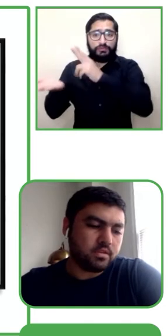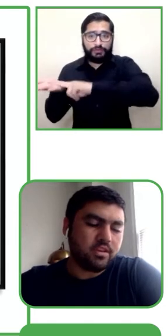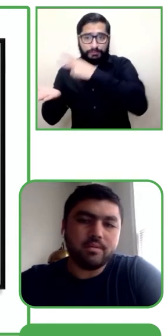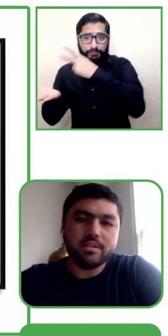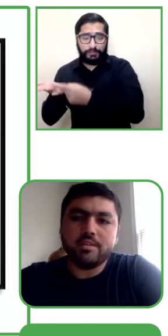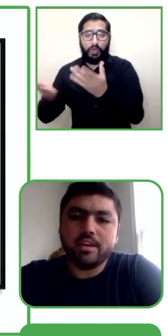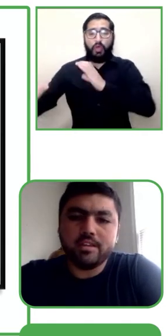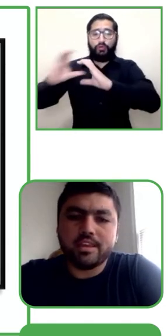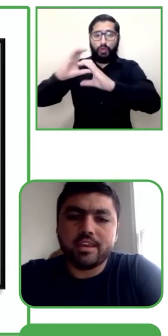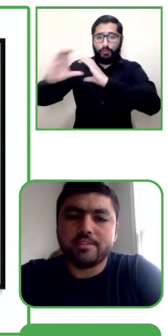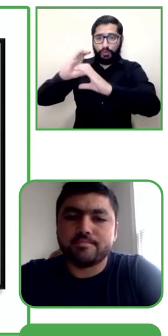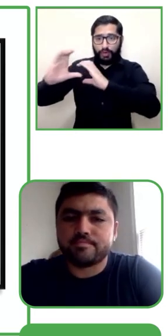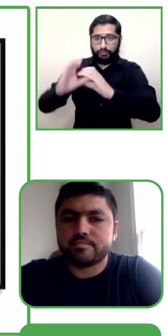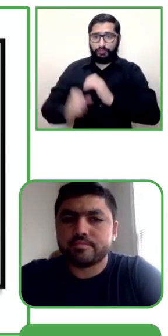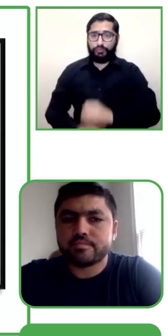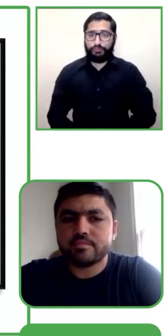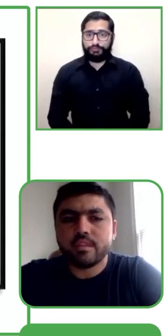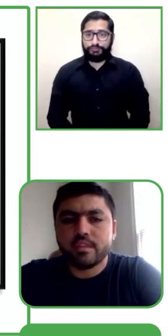Posterior a la pandemia,